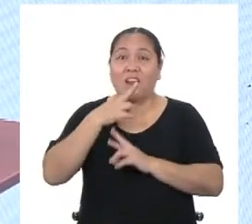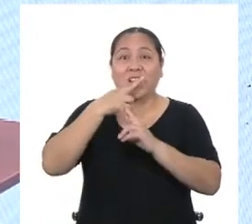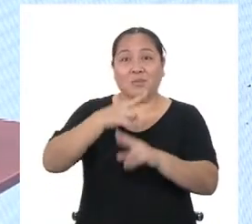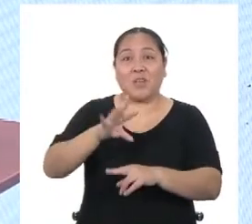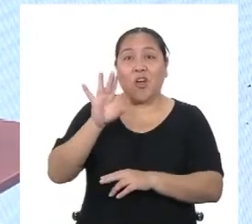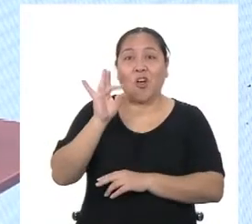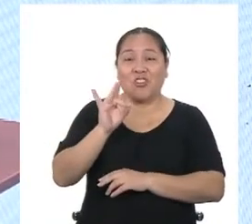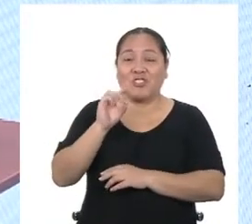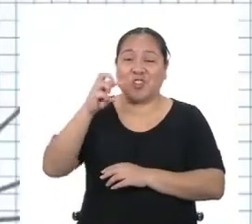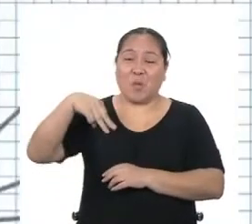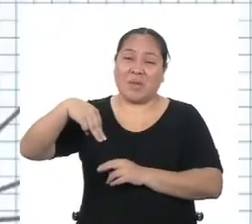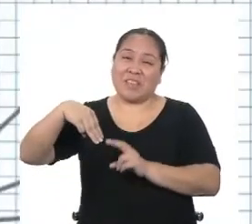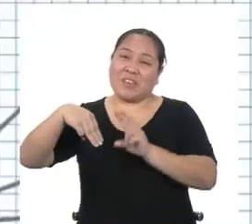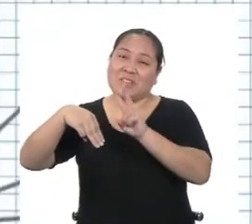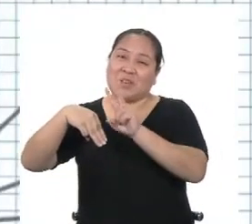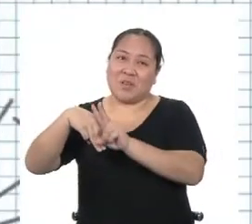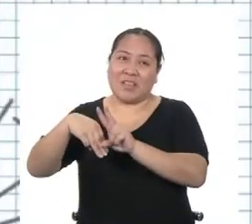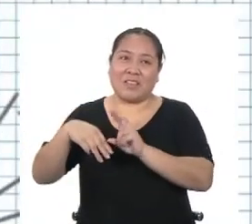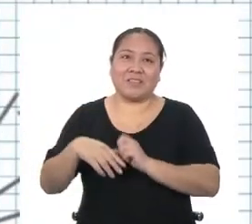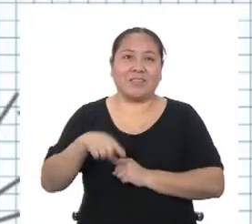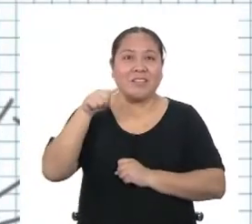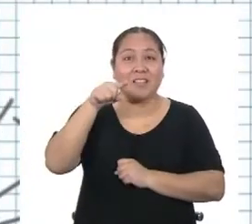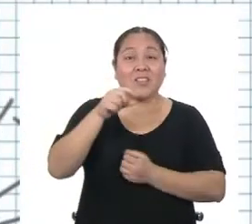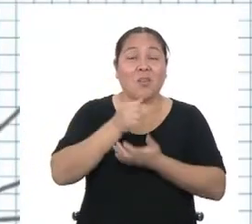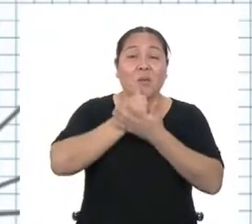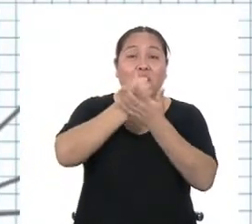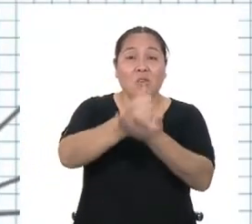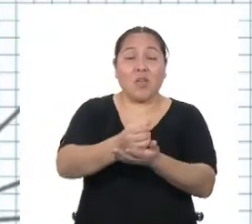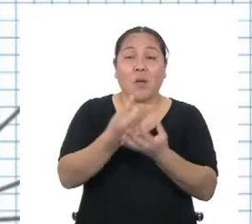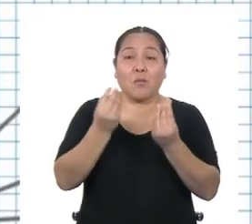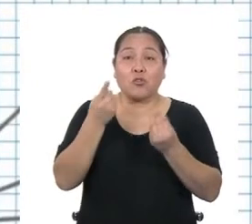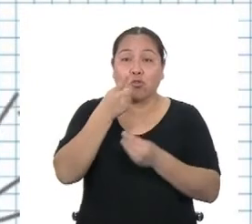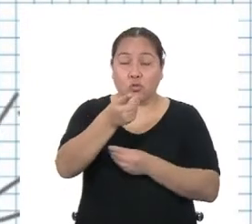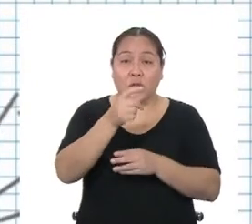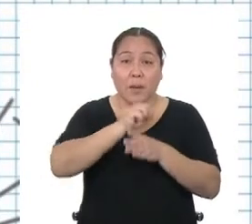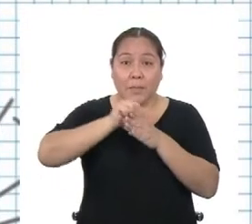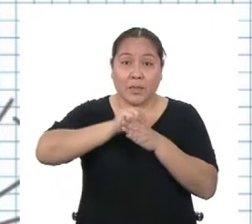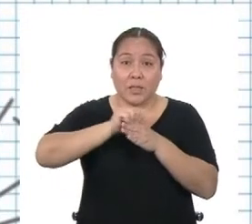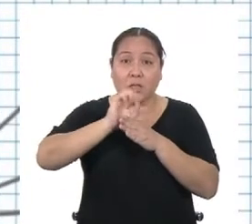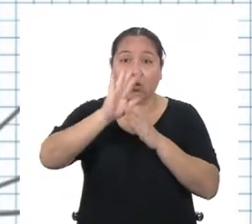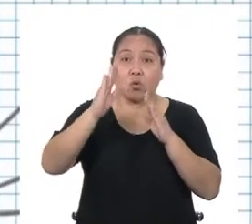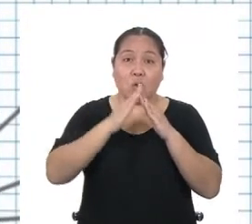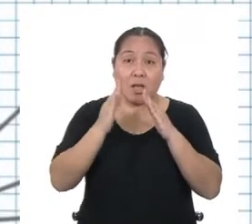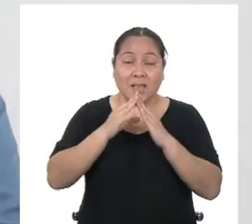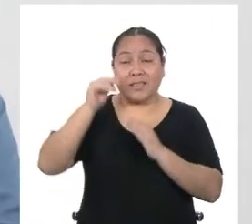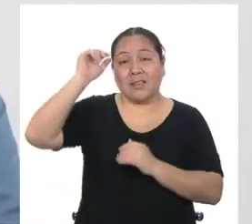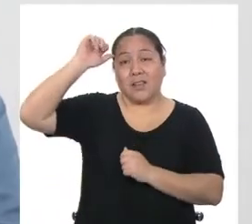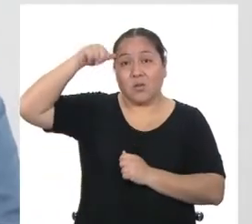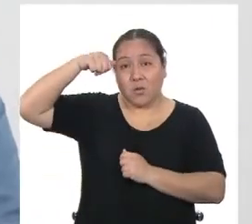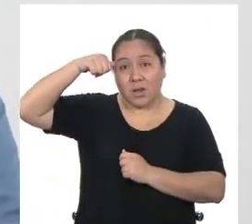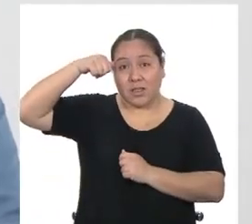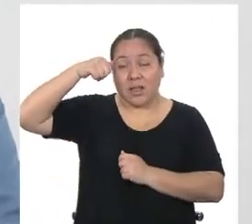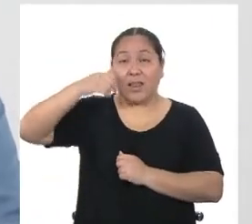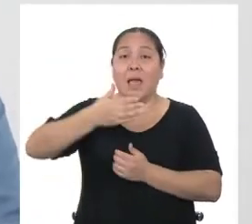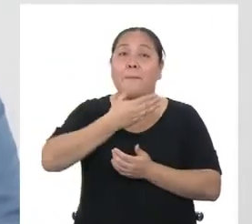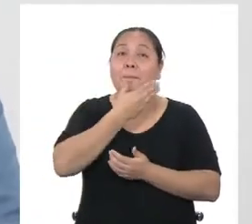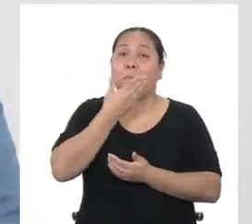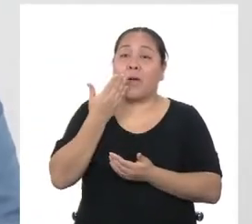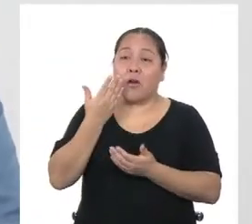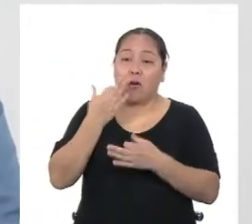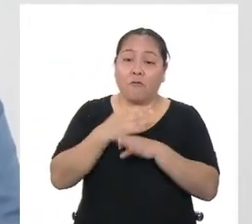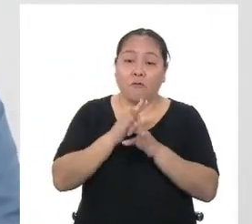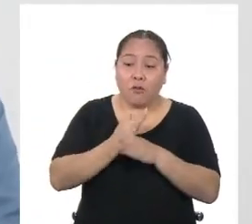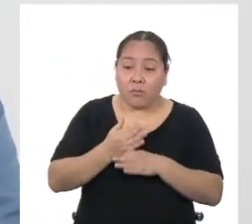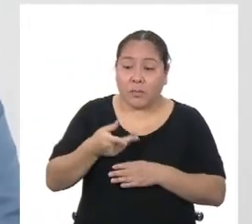8 metros cuadrados. Eso les va a servir mucho cuando practiquen en casa. Recuerden, la mejor forma de